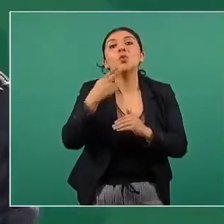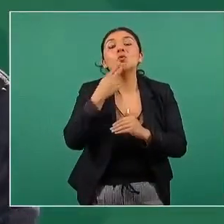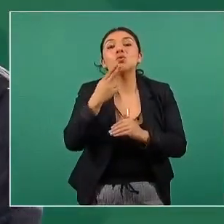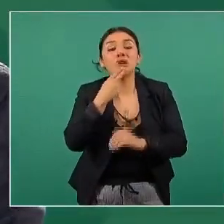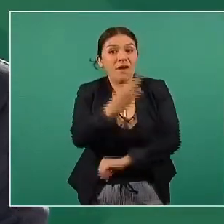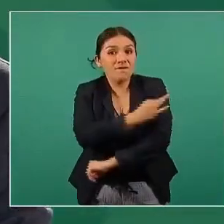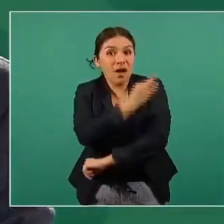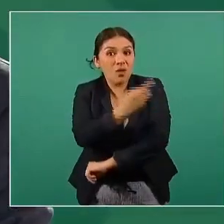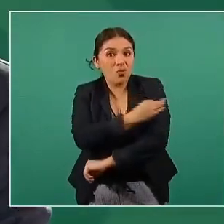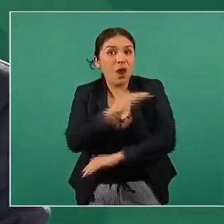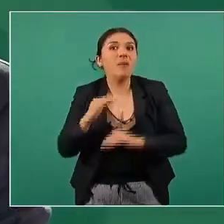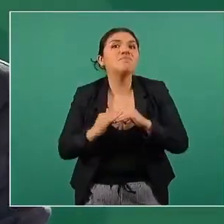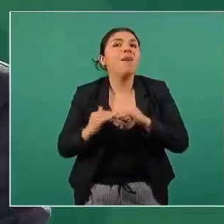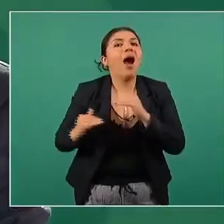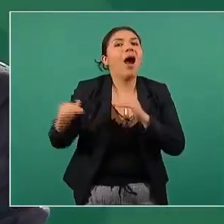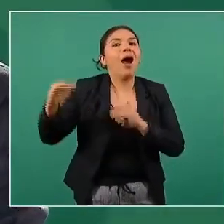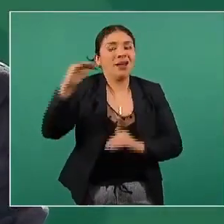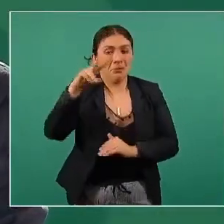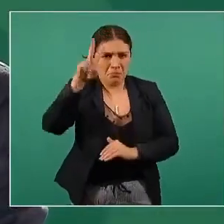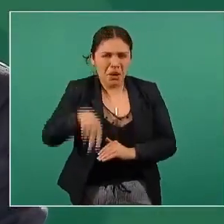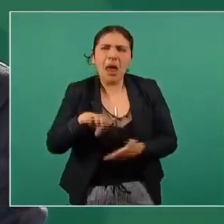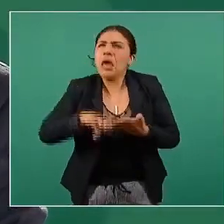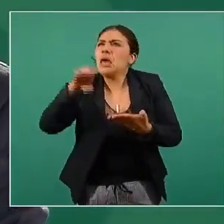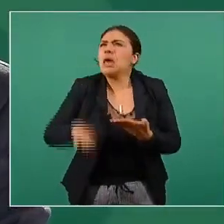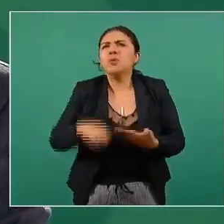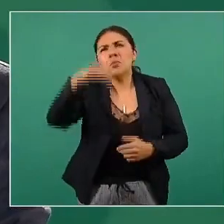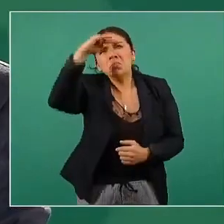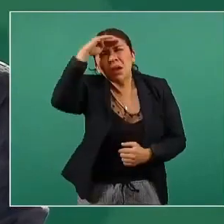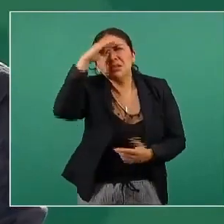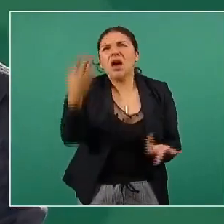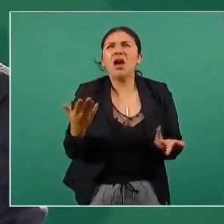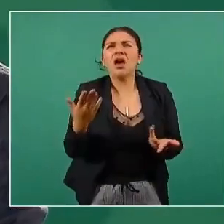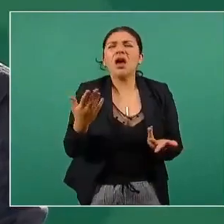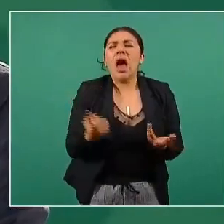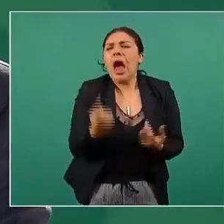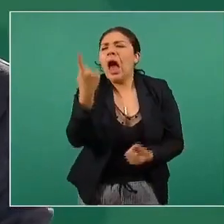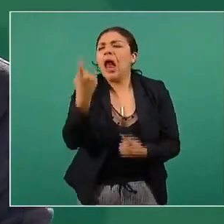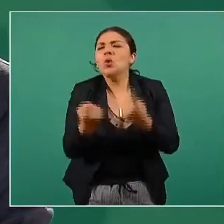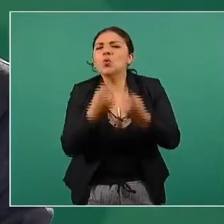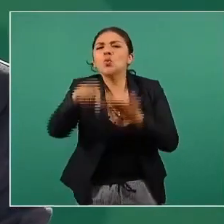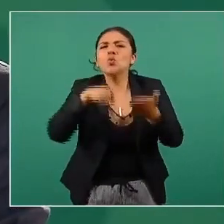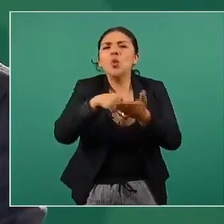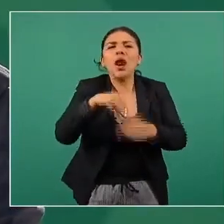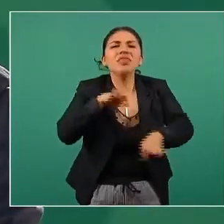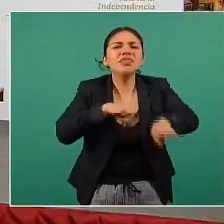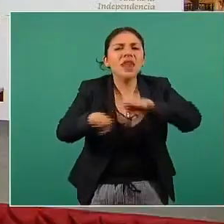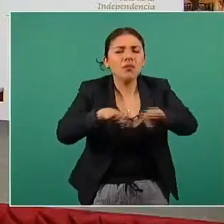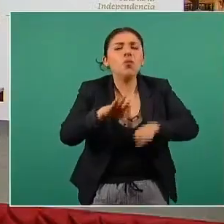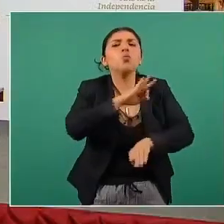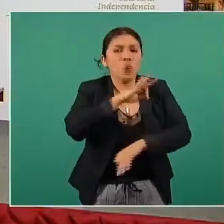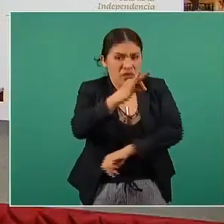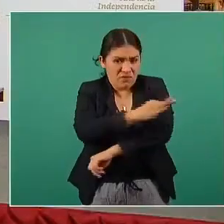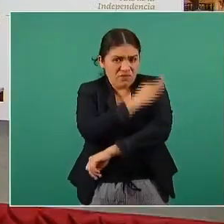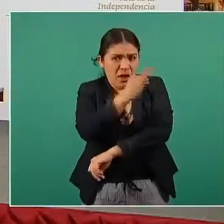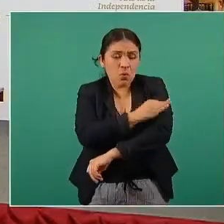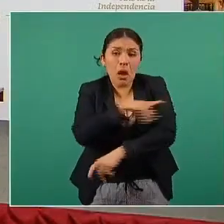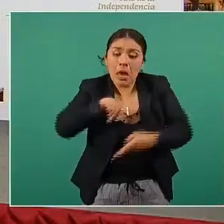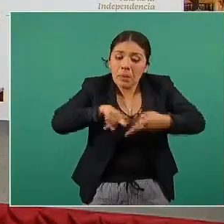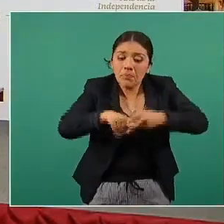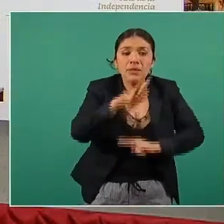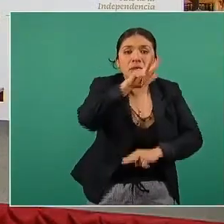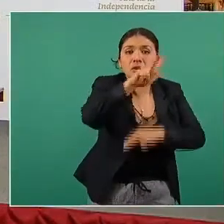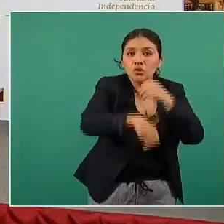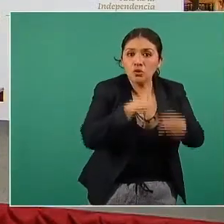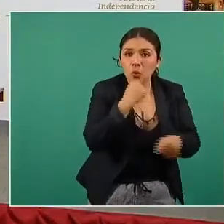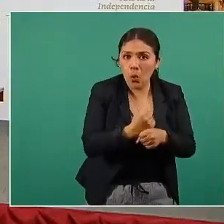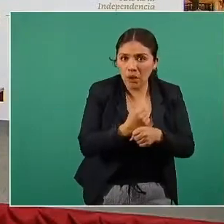entonces puede ser factible por ejemplo que en ciertos campos laborales se vacune desde los 18 años pero